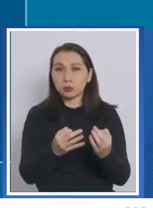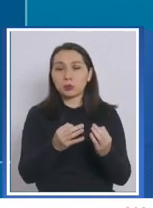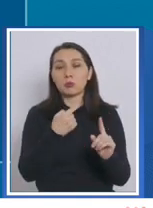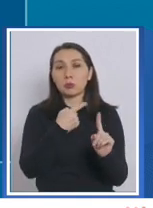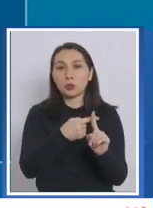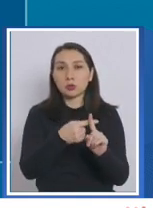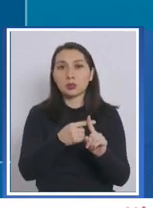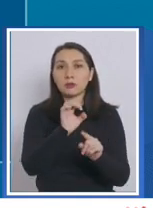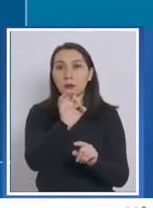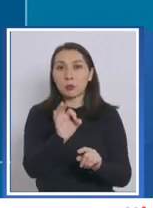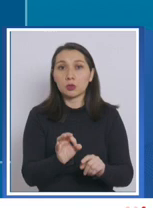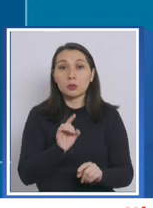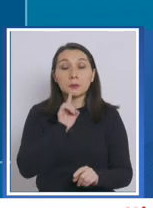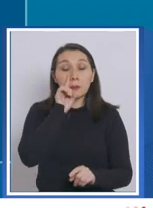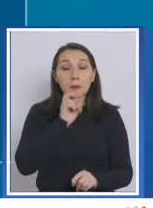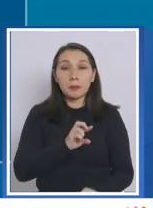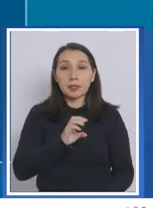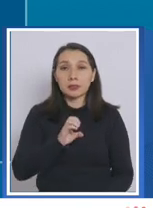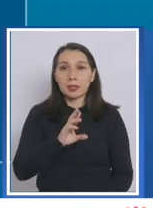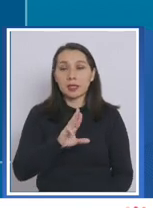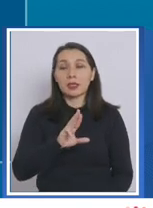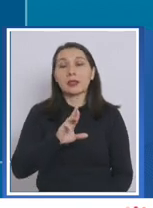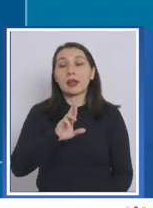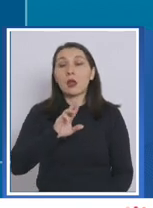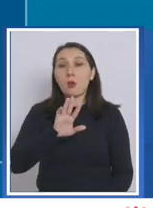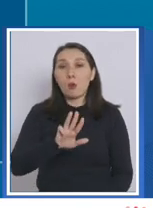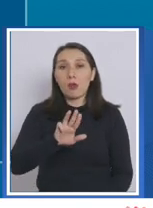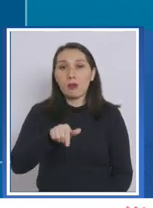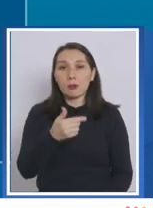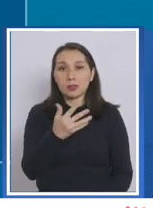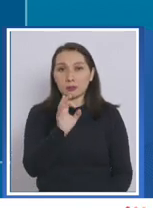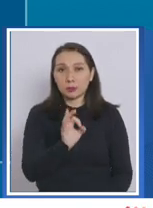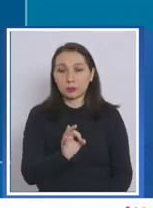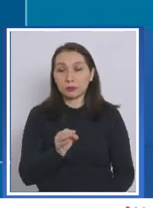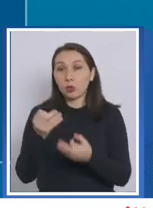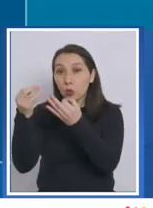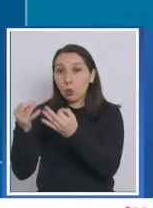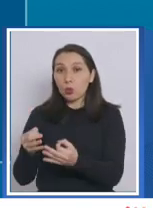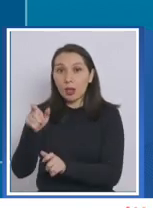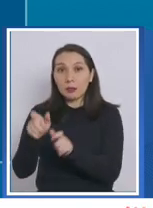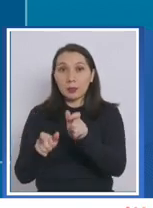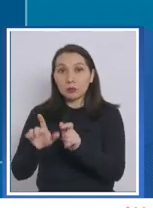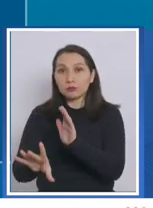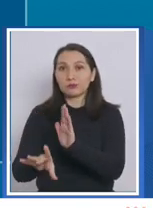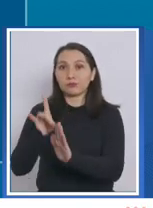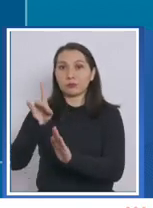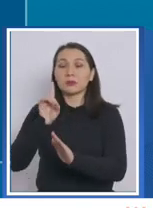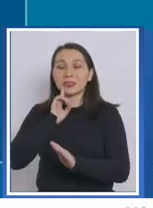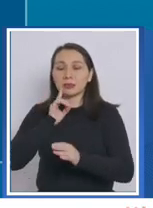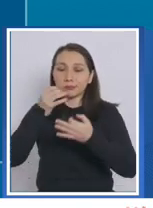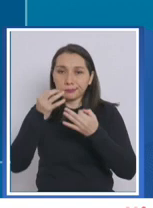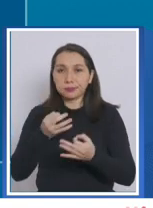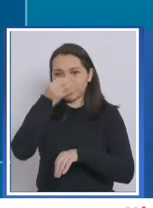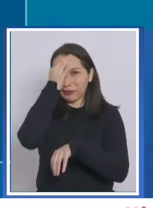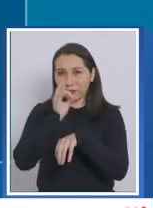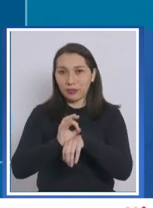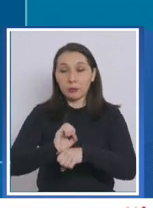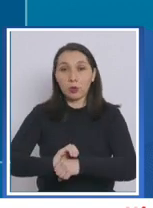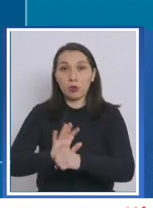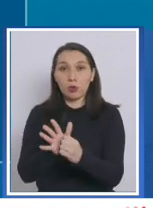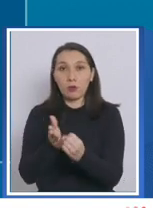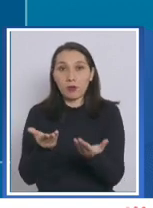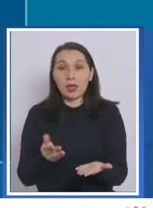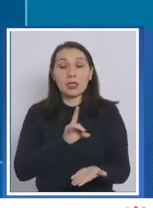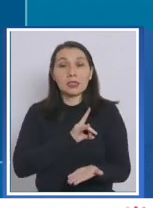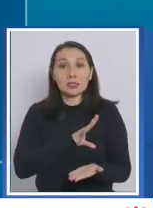positividad PCR de 9,5%. La cifra total de personas diagnosticadas con COVID-19 en el país